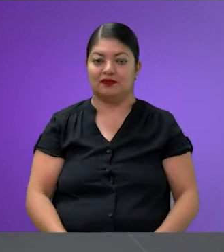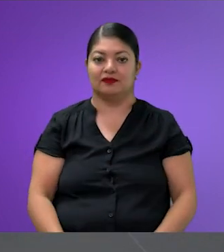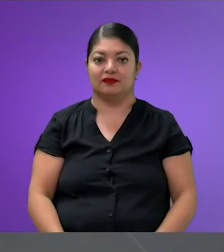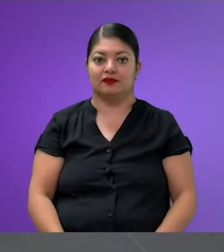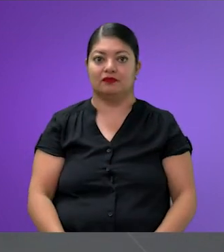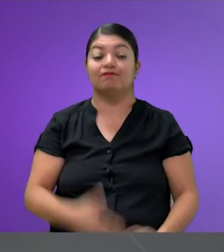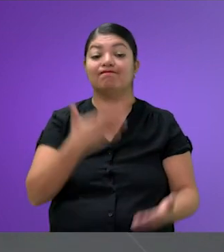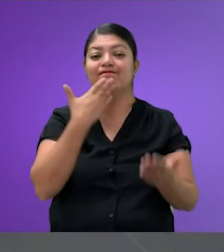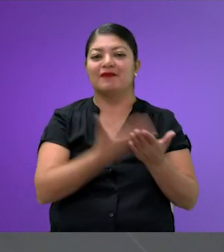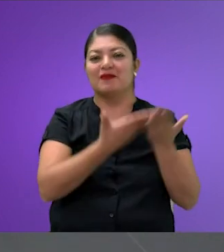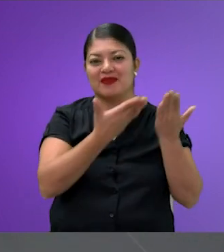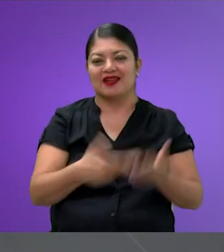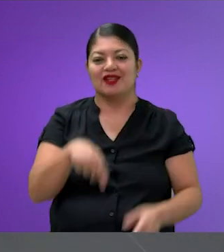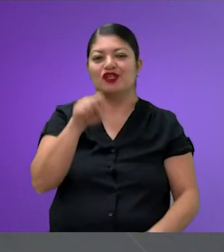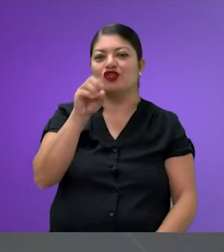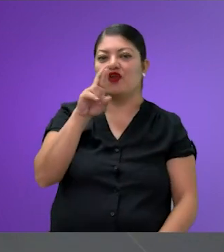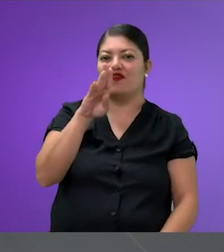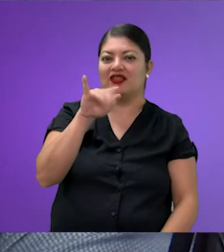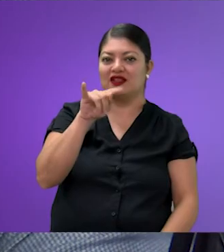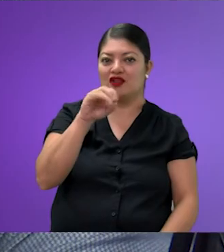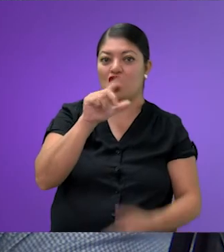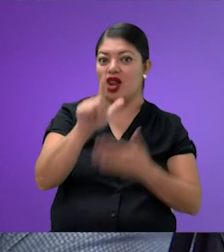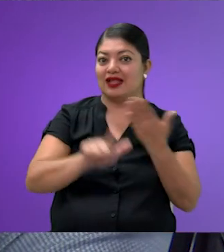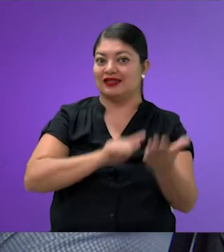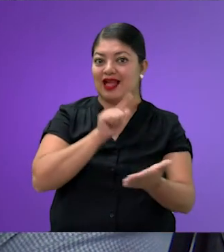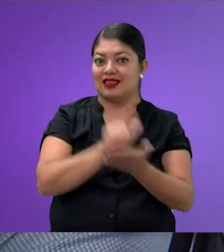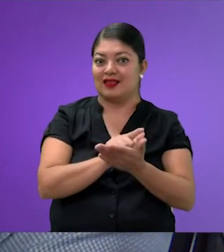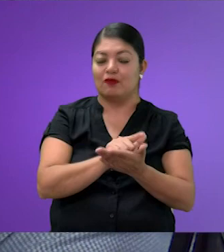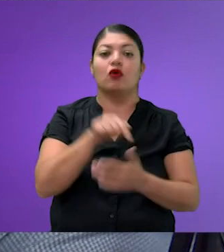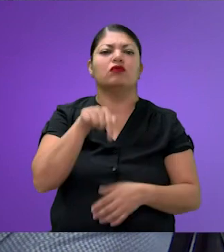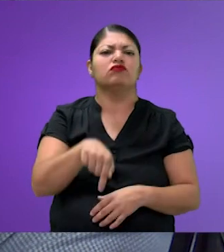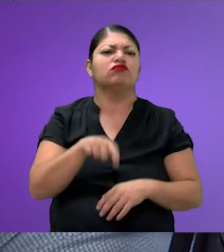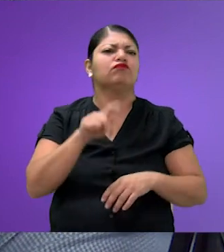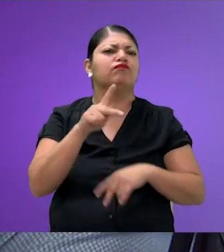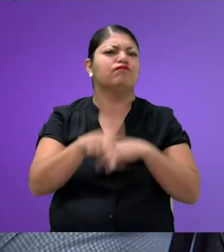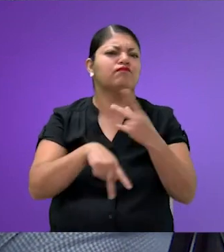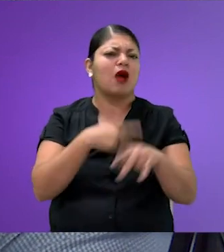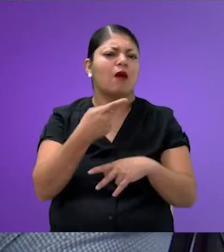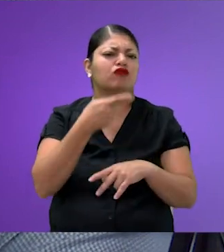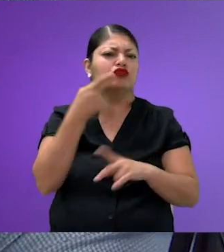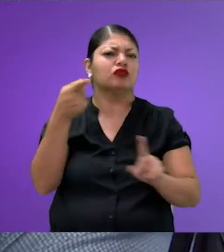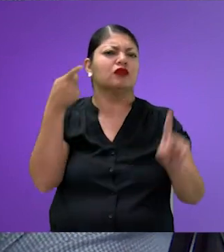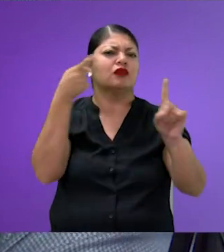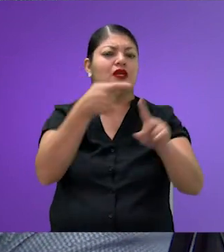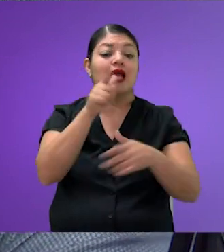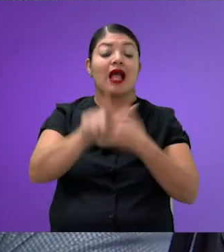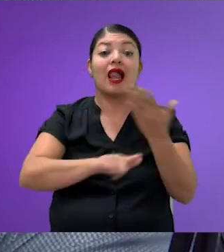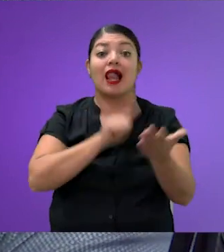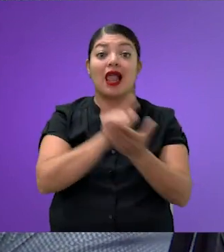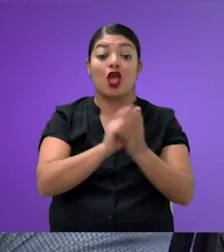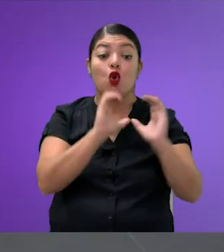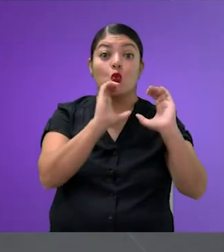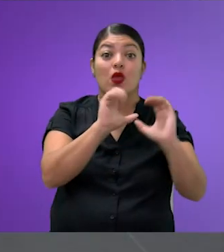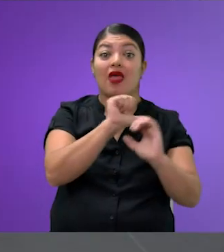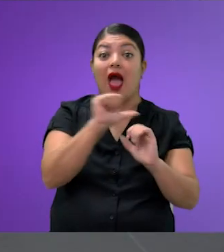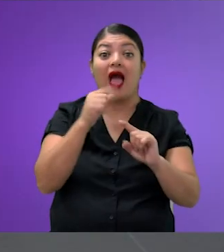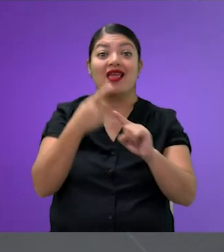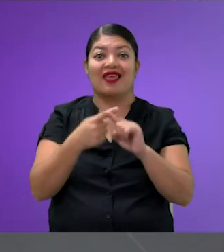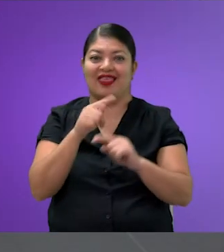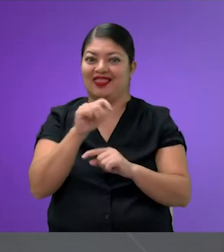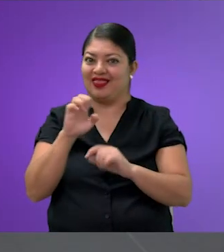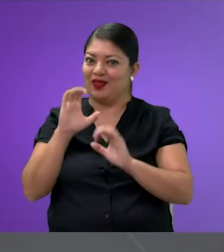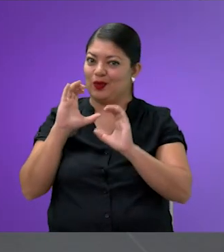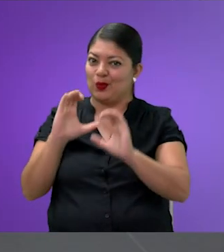Bienvenidos a un capítulo más de Sorbito Legislativo, en el cual en esta ocasión hablaremos de la ley Cuida a Quien Te Cuida. Y